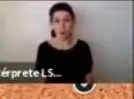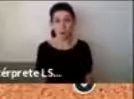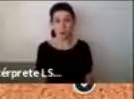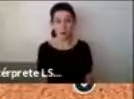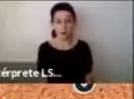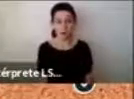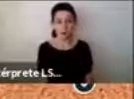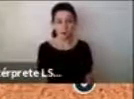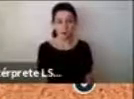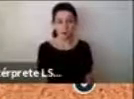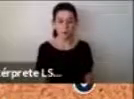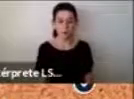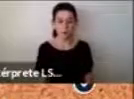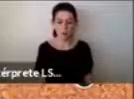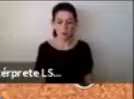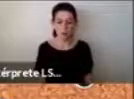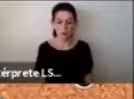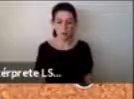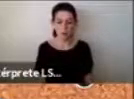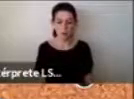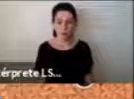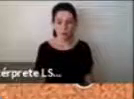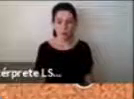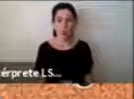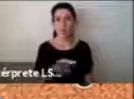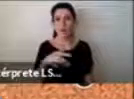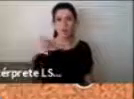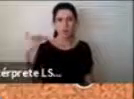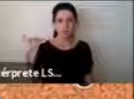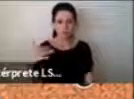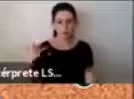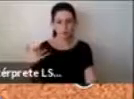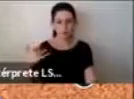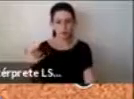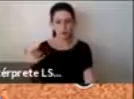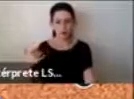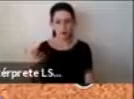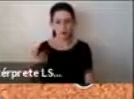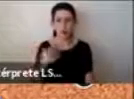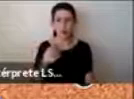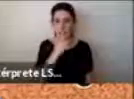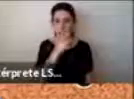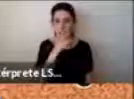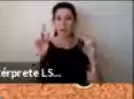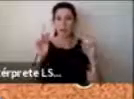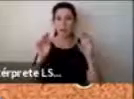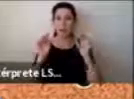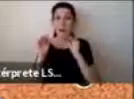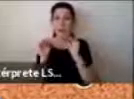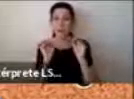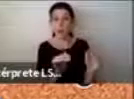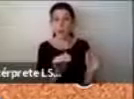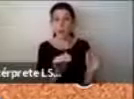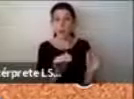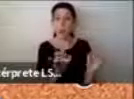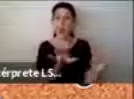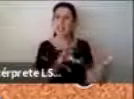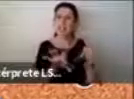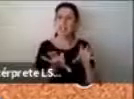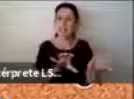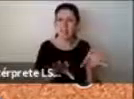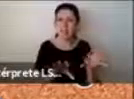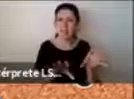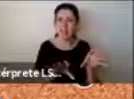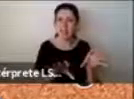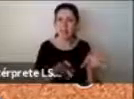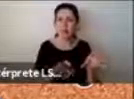aspecto importante porque cuando hablamos desde la parte de los apoyos y cómo podemos generar actividades instancias que nos permiten identificar